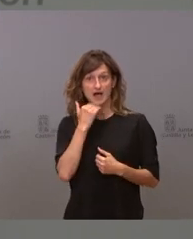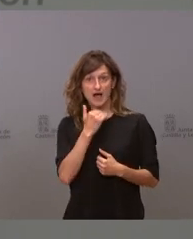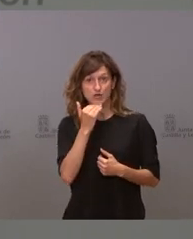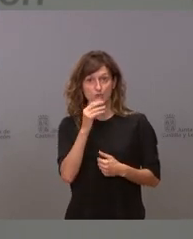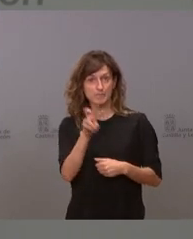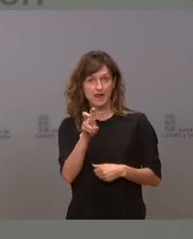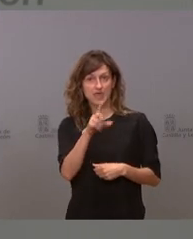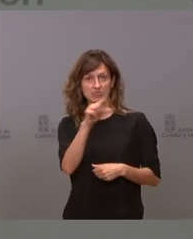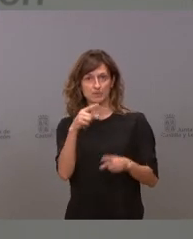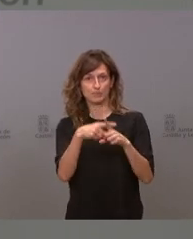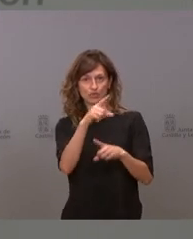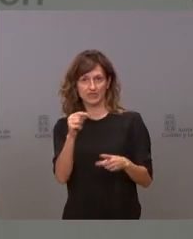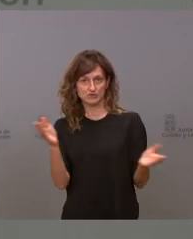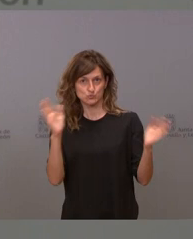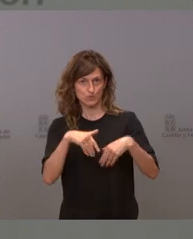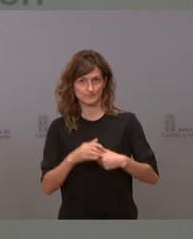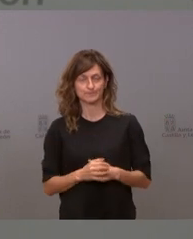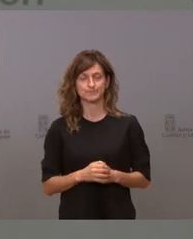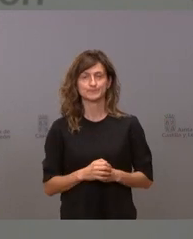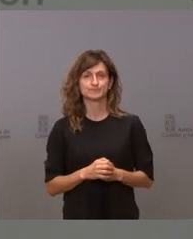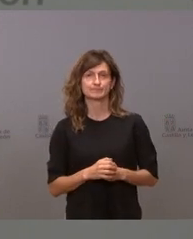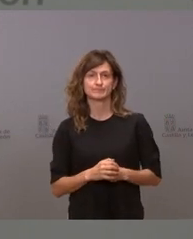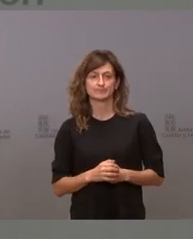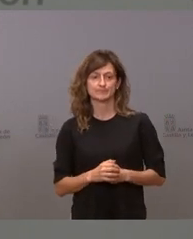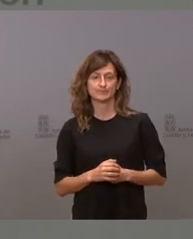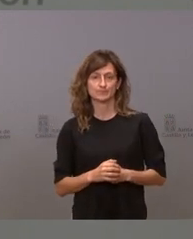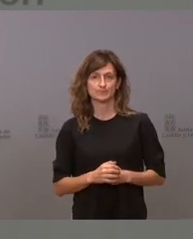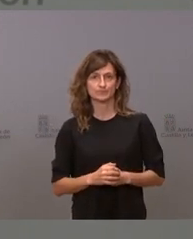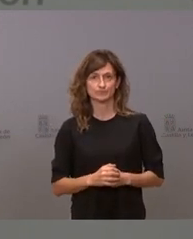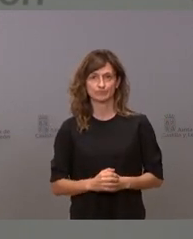sea 100% 100% seguro